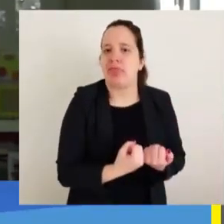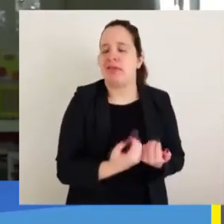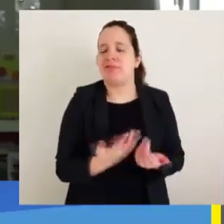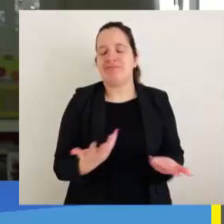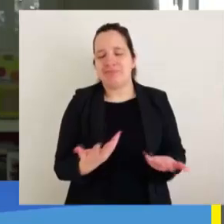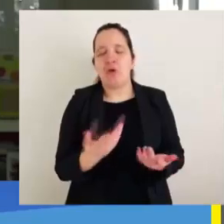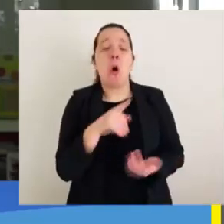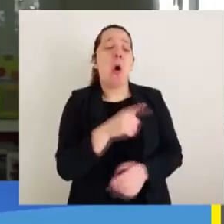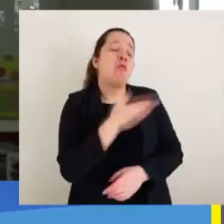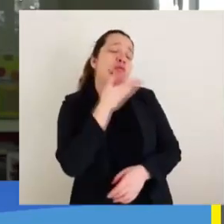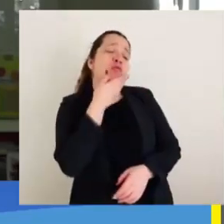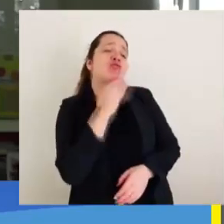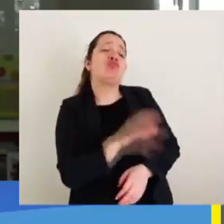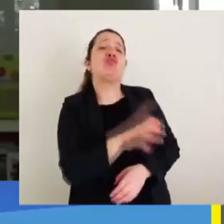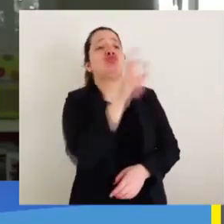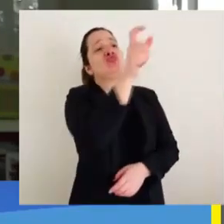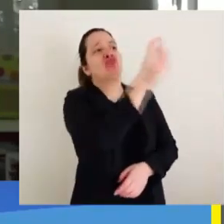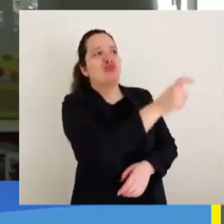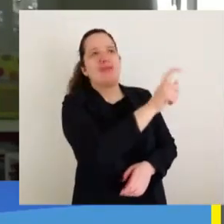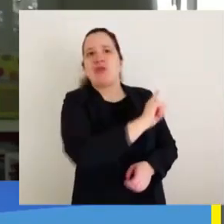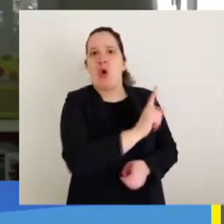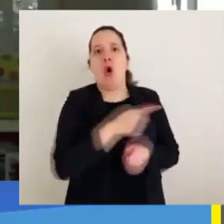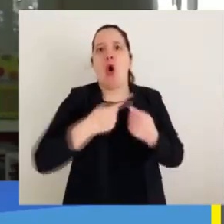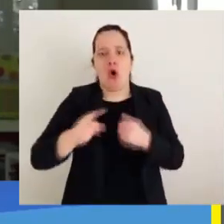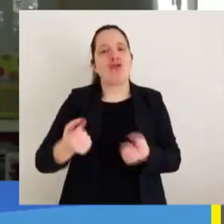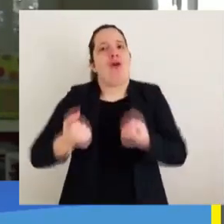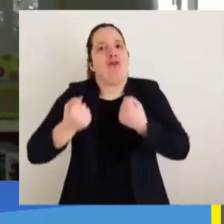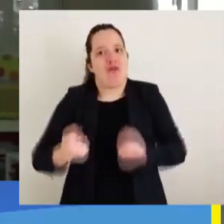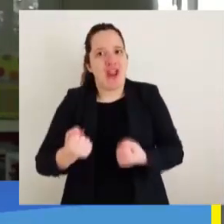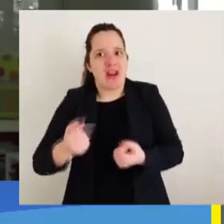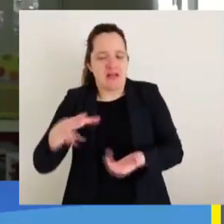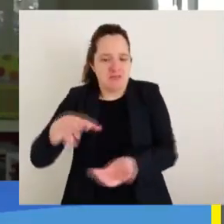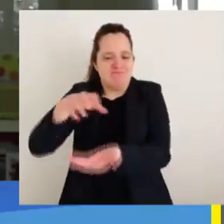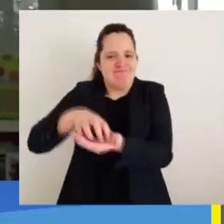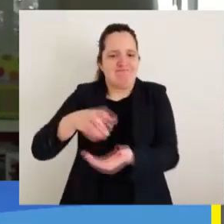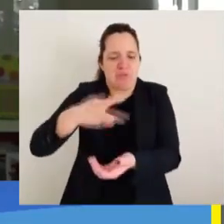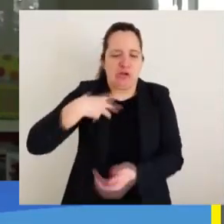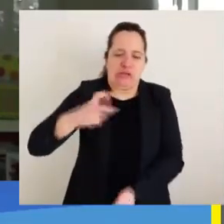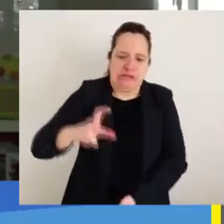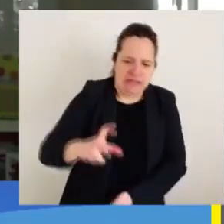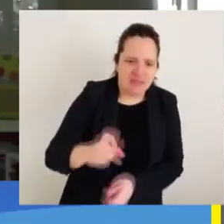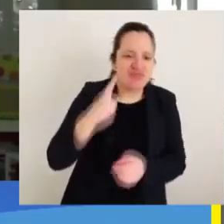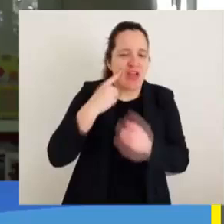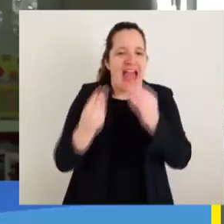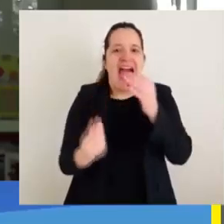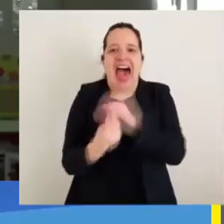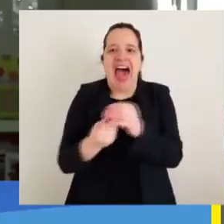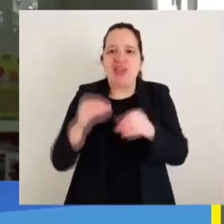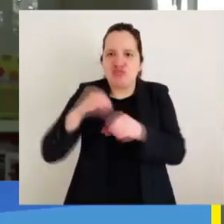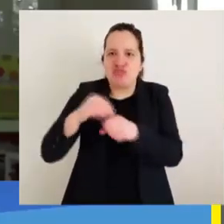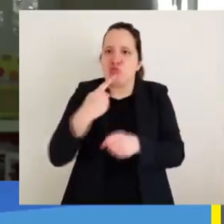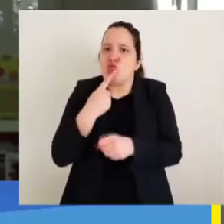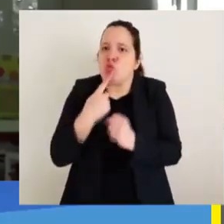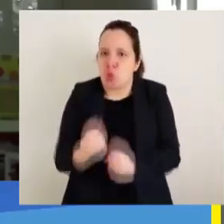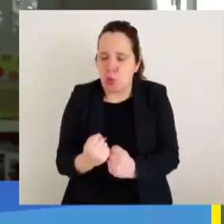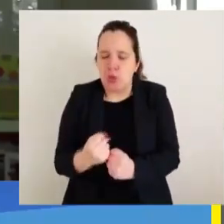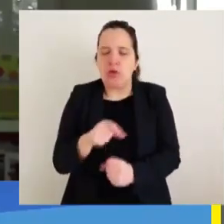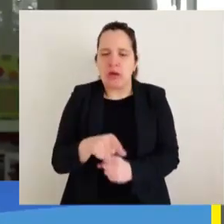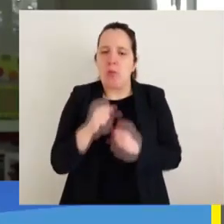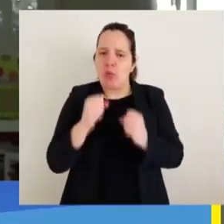va a ser simplemente algo de bonito. Algo que tenga que resistir cargas, que tenga que tener un relleno sólido, que pueda